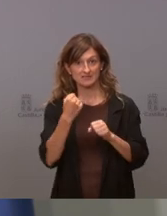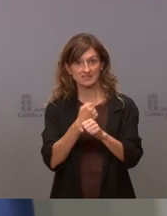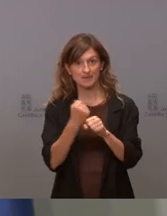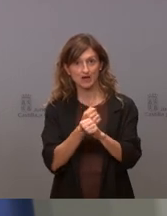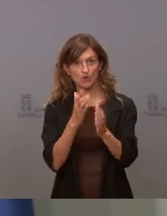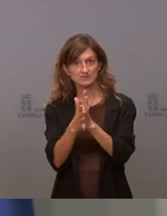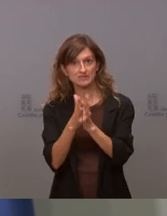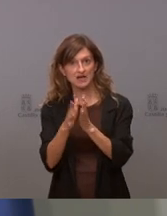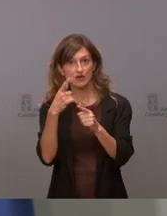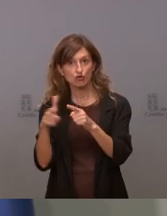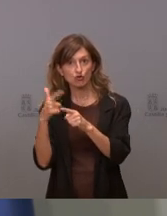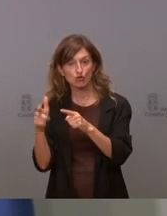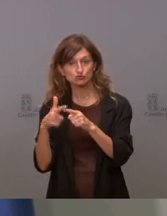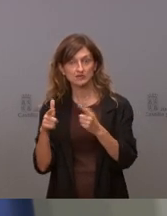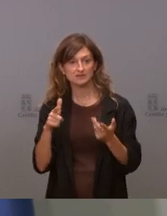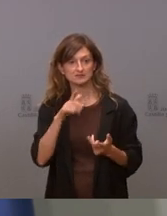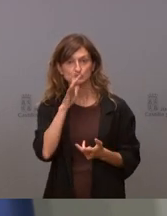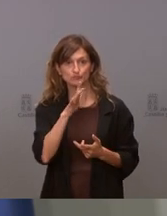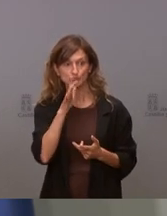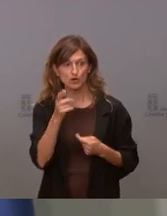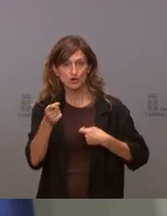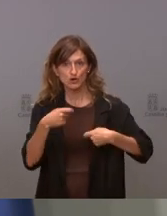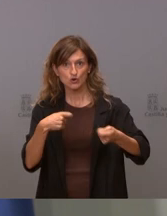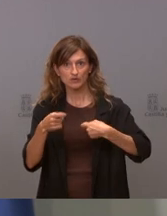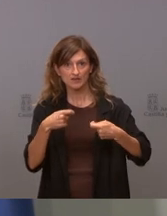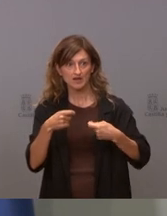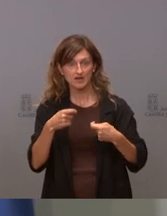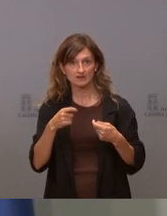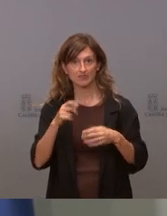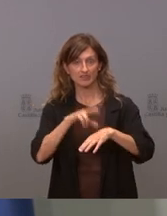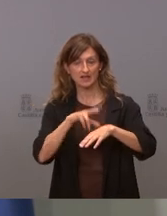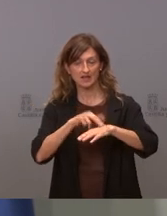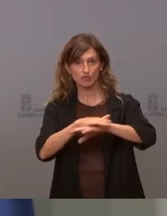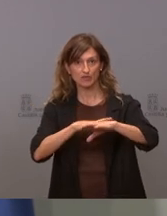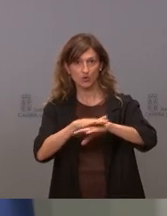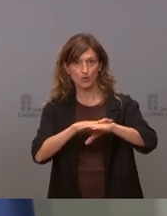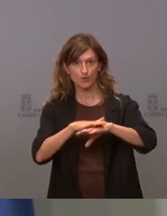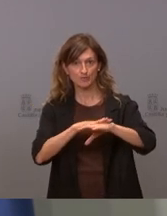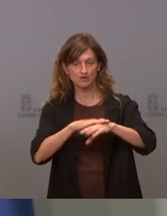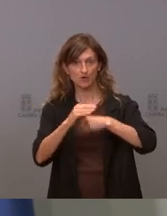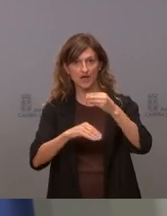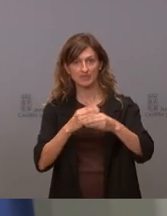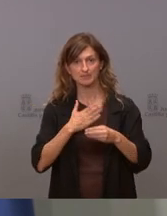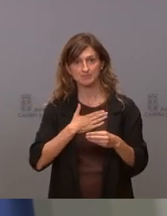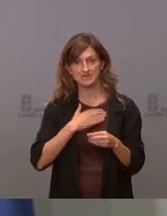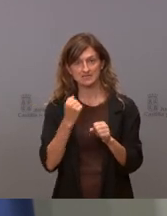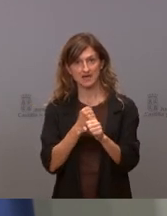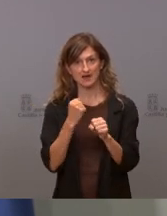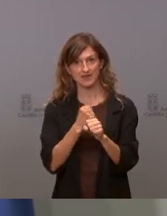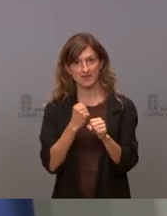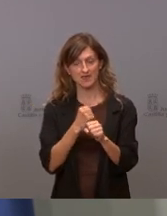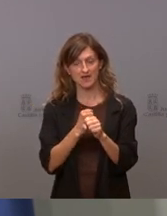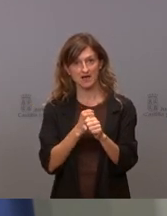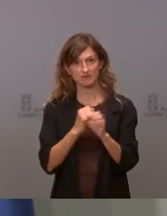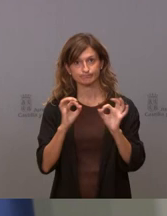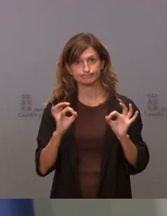explicar las cosas entre otras cosas y coordinar la acción del gobierno y hacer mi tarea de